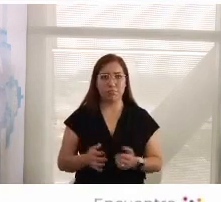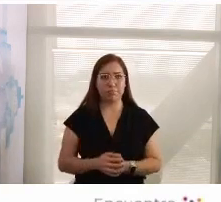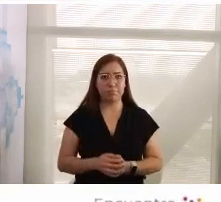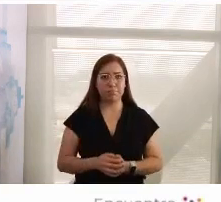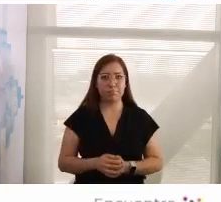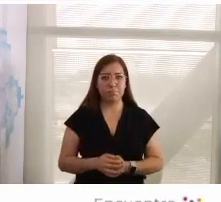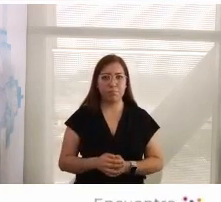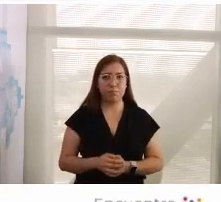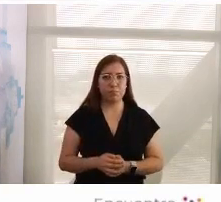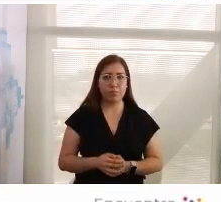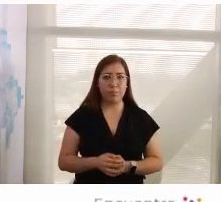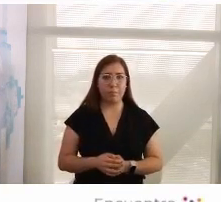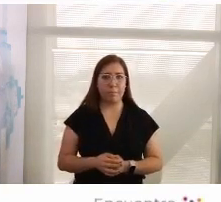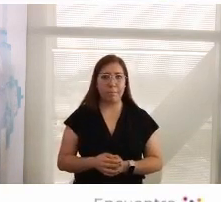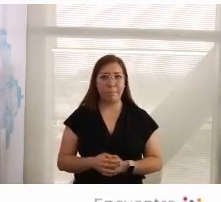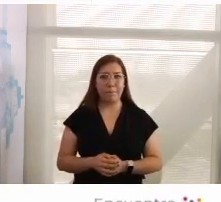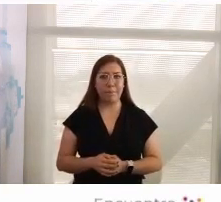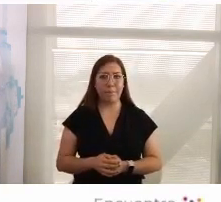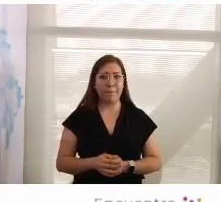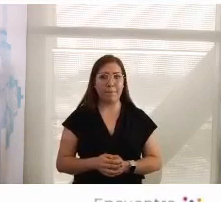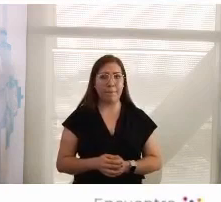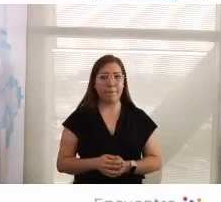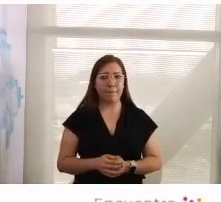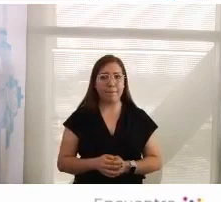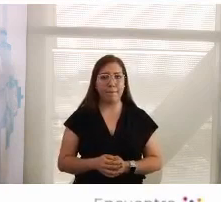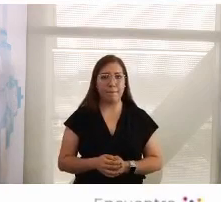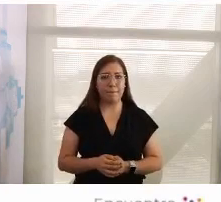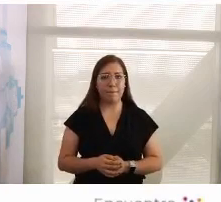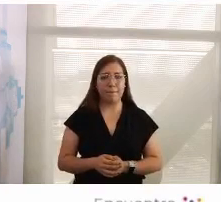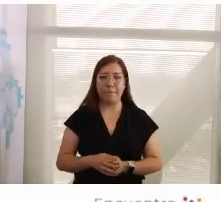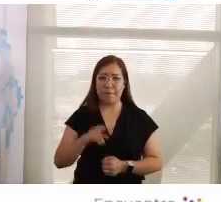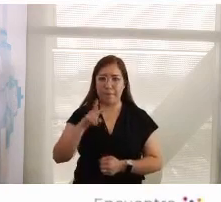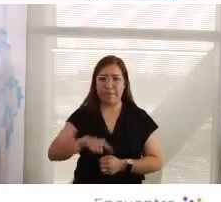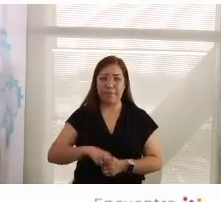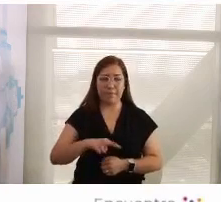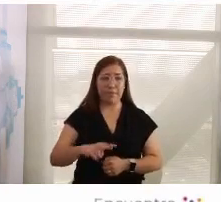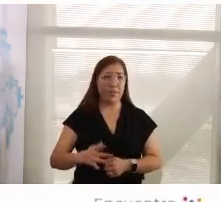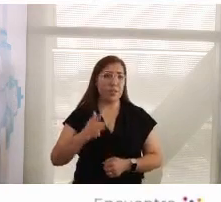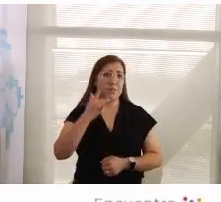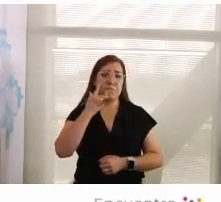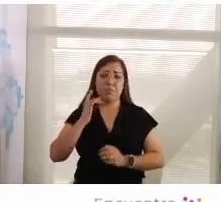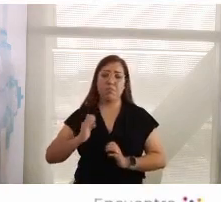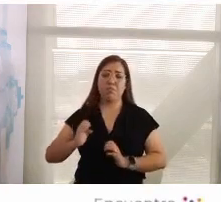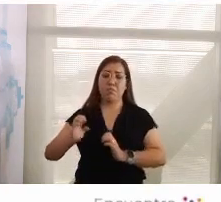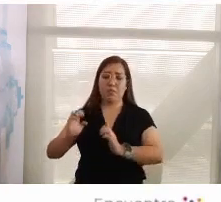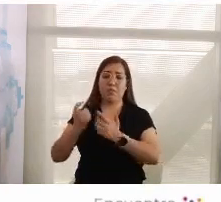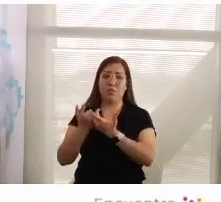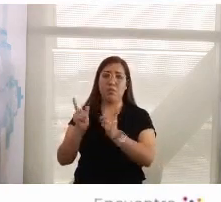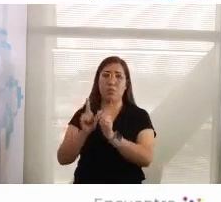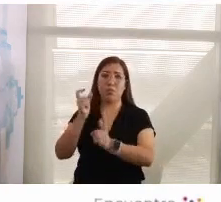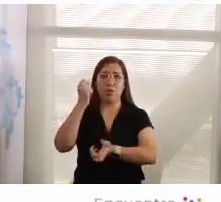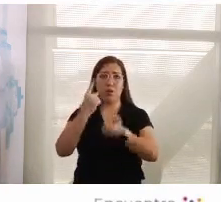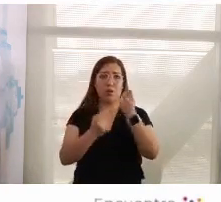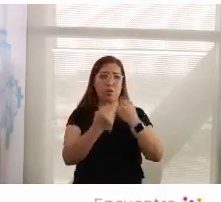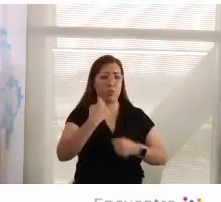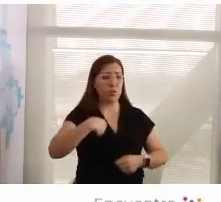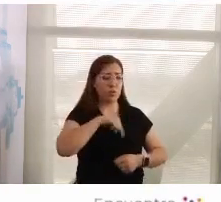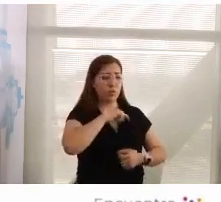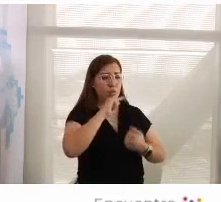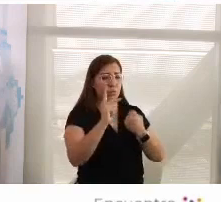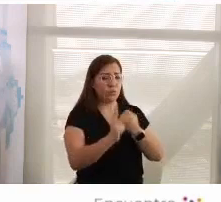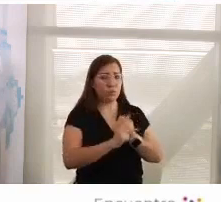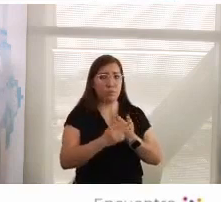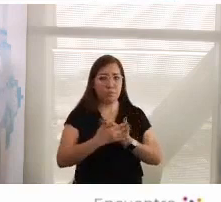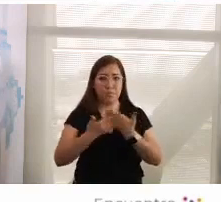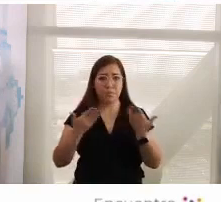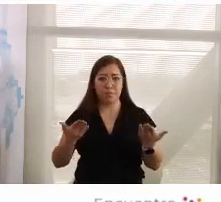pero de la de la elite privilegiada de nuestros países. Véanlo, nada más volteémonos a ver dónde